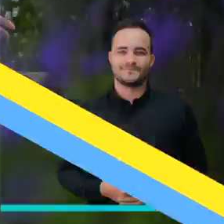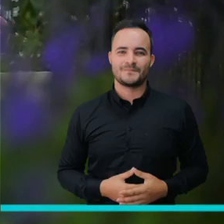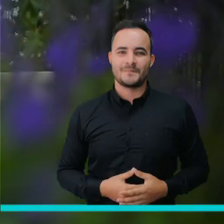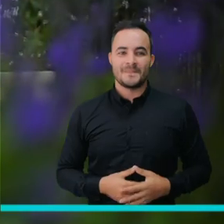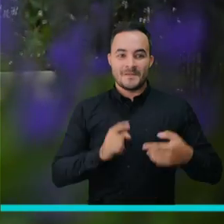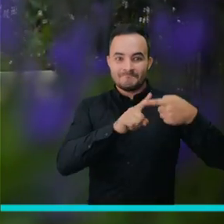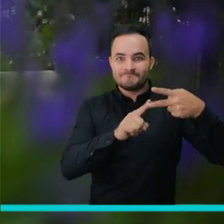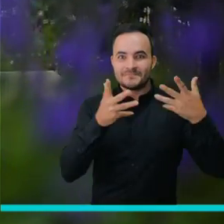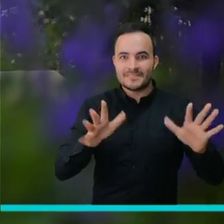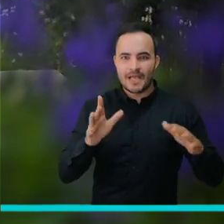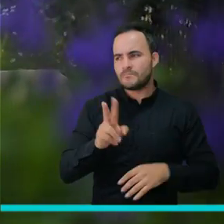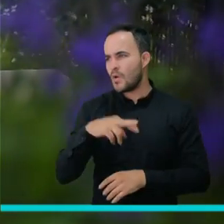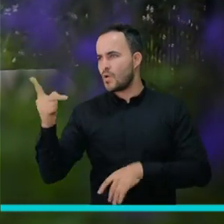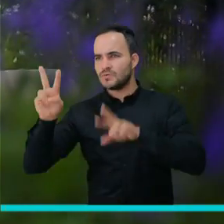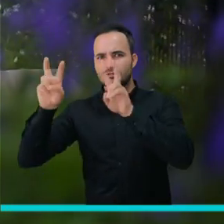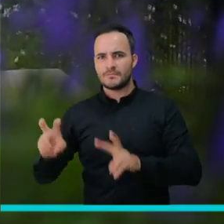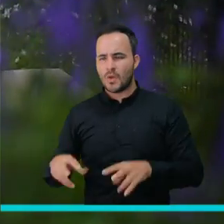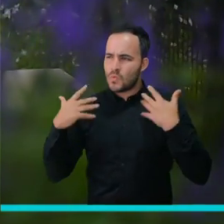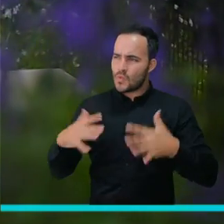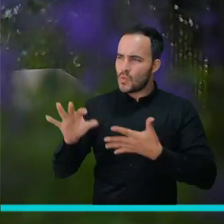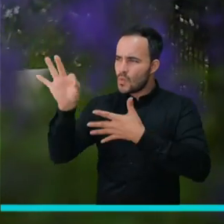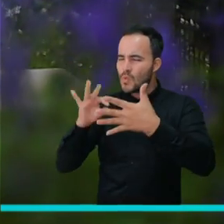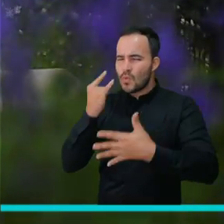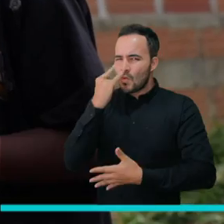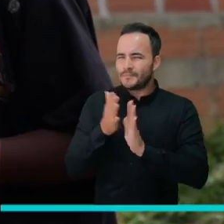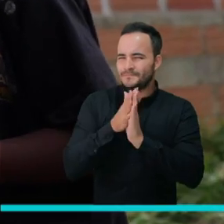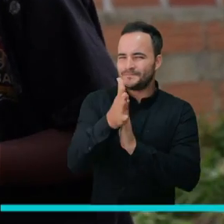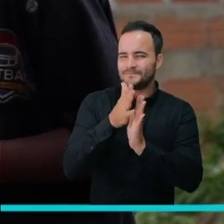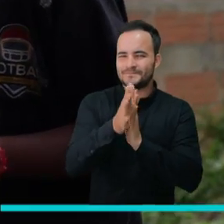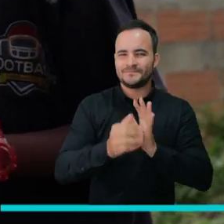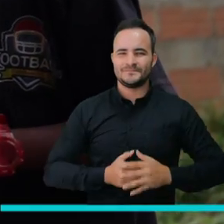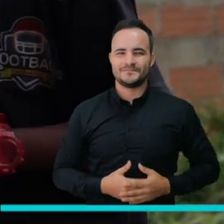Es tiempo de conocer otras noticias de interés de la semana.